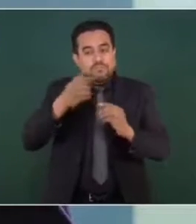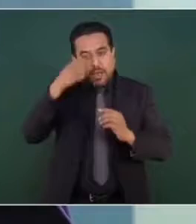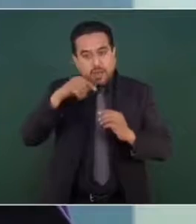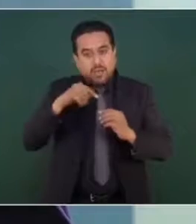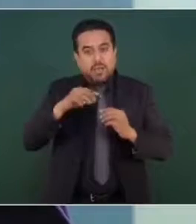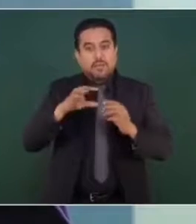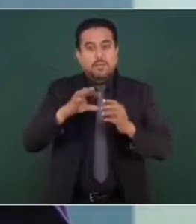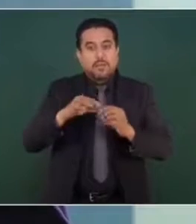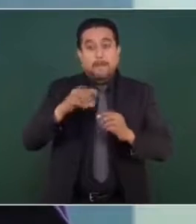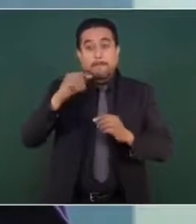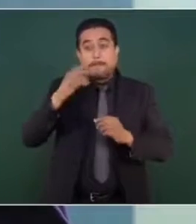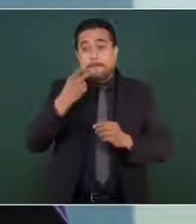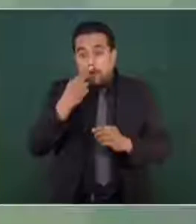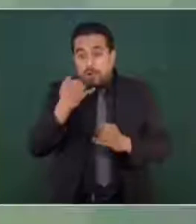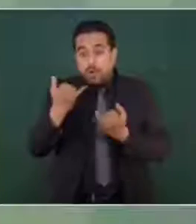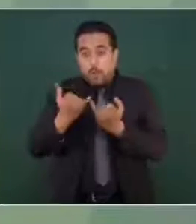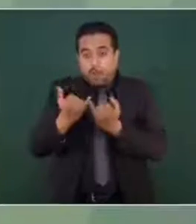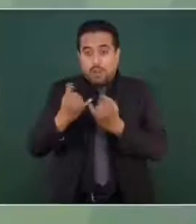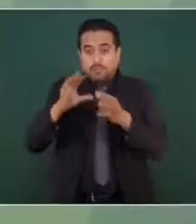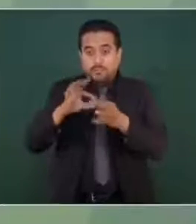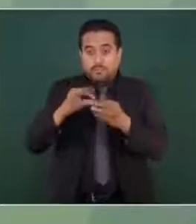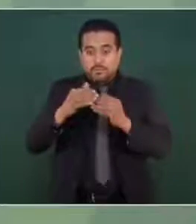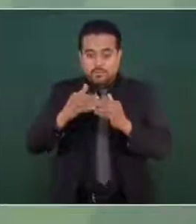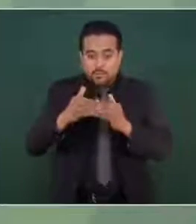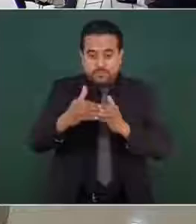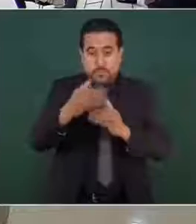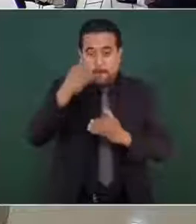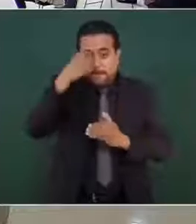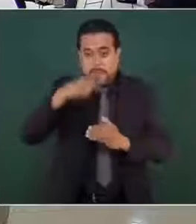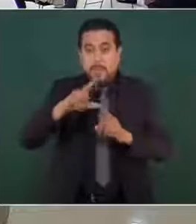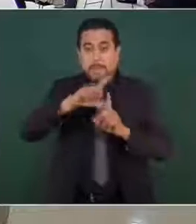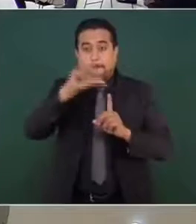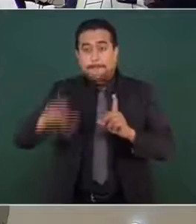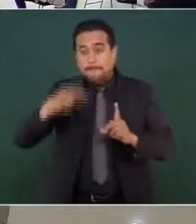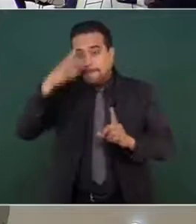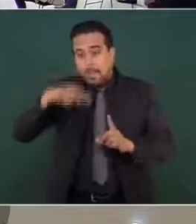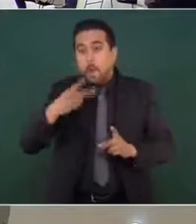haciendo para la transformación de México. Muchas gracias.